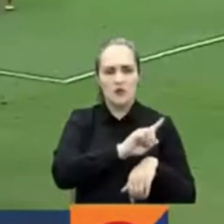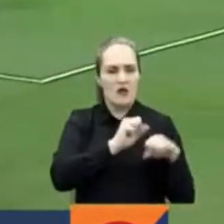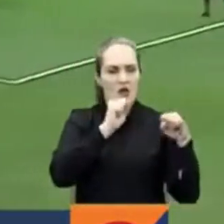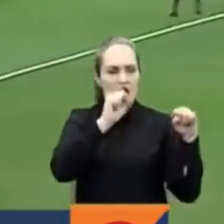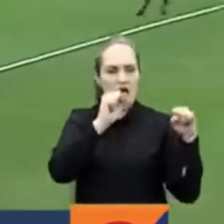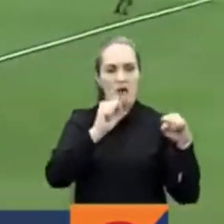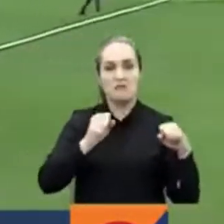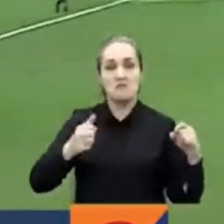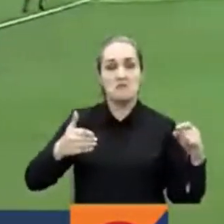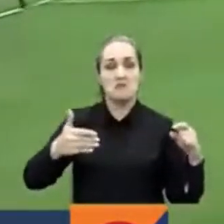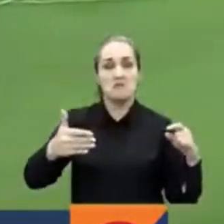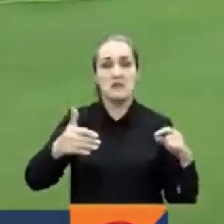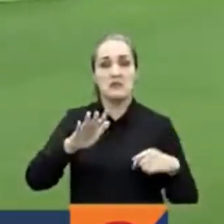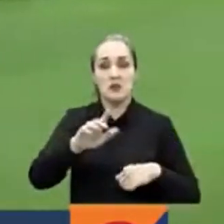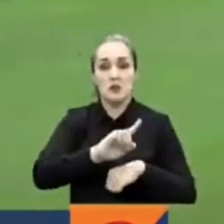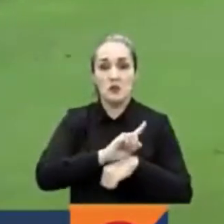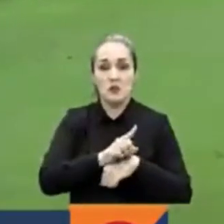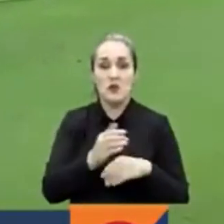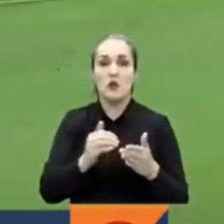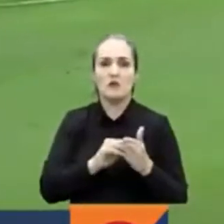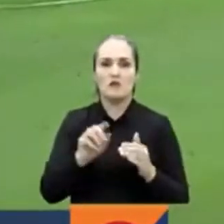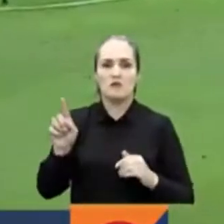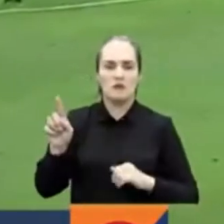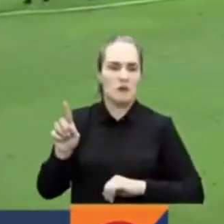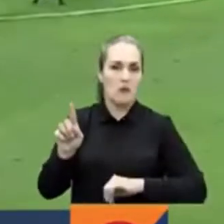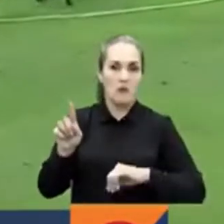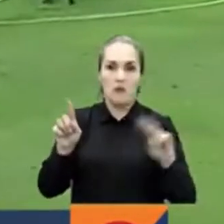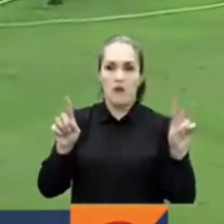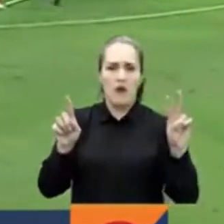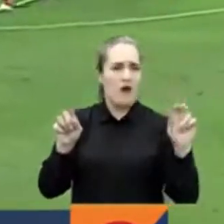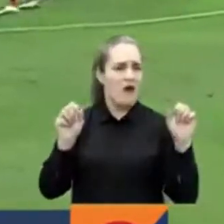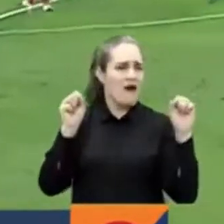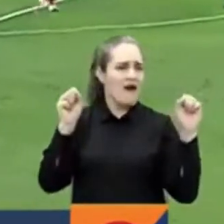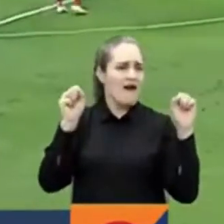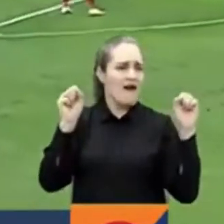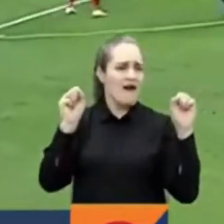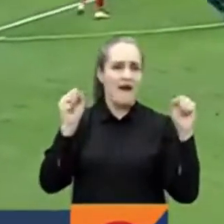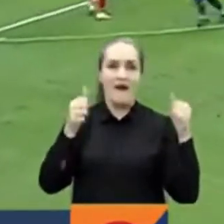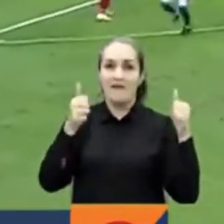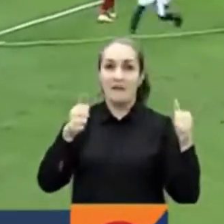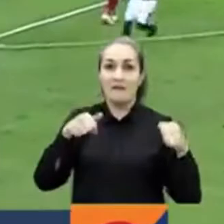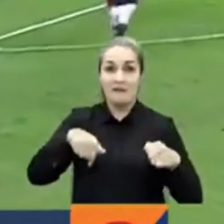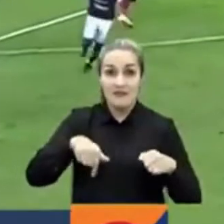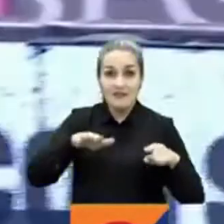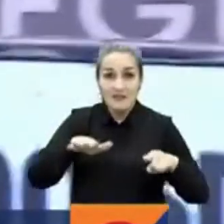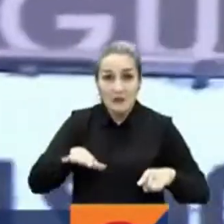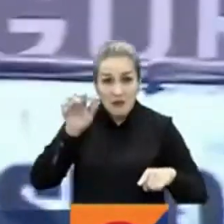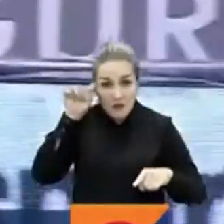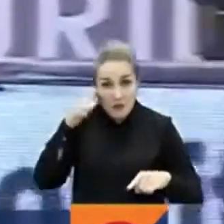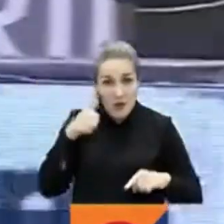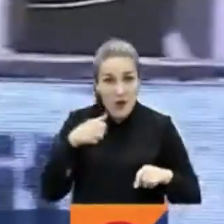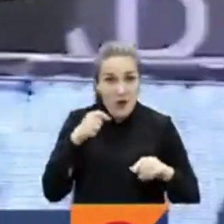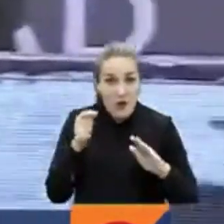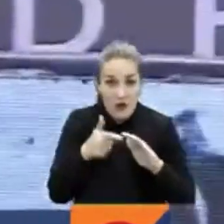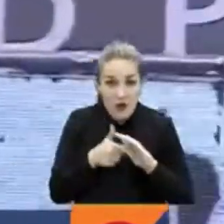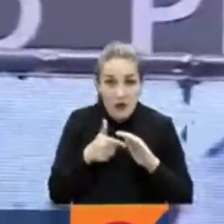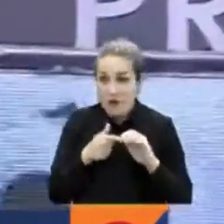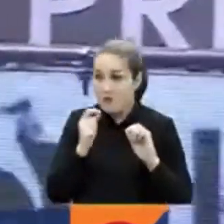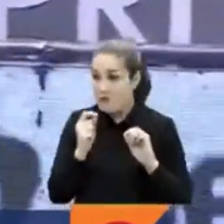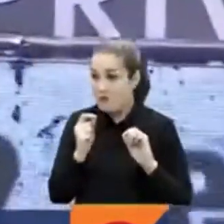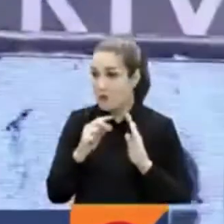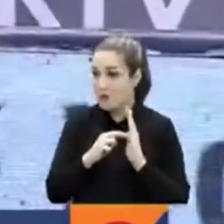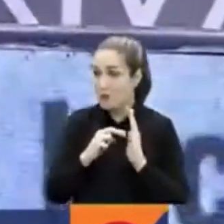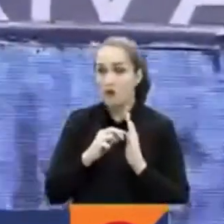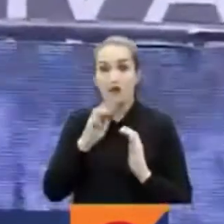después rápidamente Cali logra poner ese 2-1. Palma Seca celebraba porque en este segundo semestre, recuerden que no ha logrado sumar tres puntos.